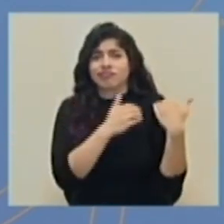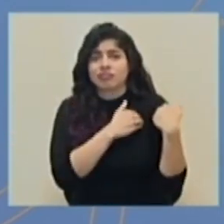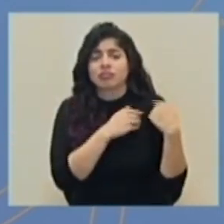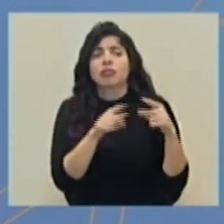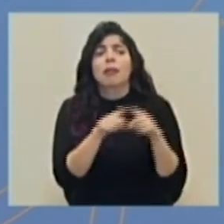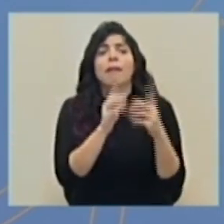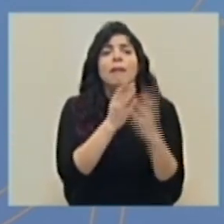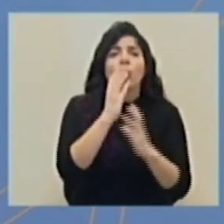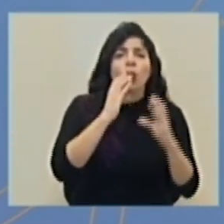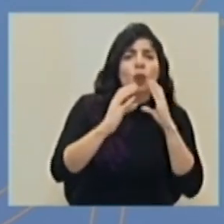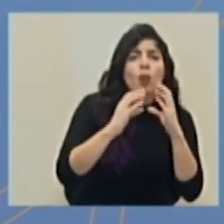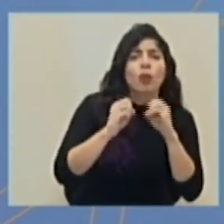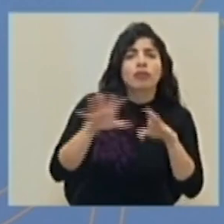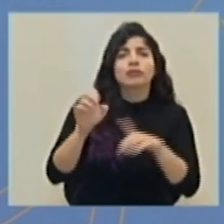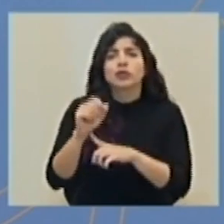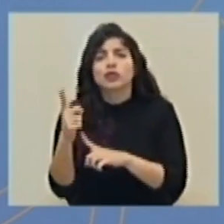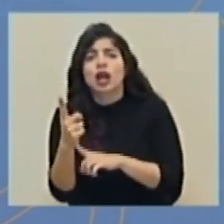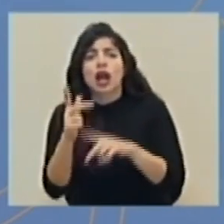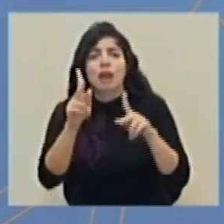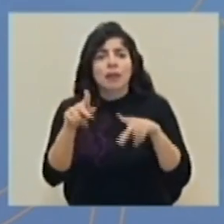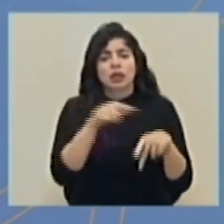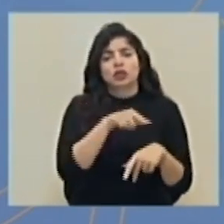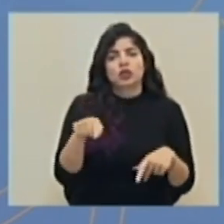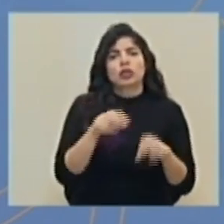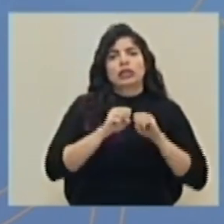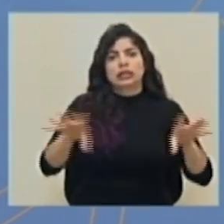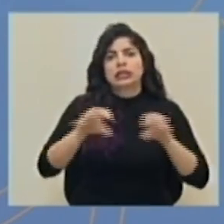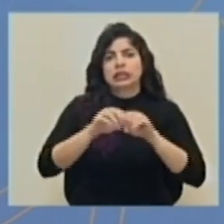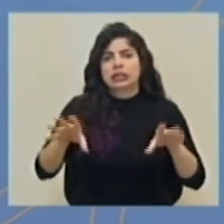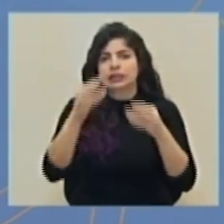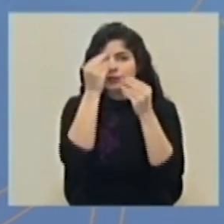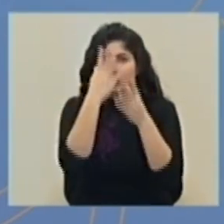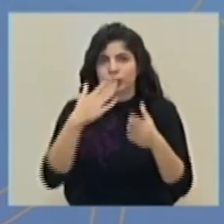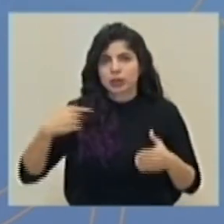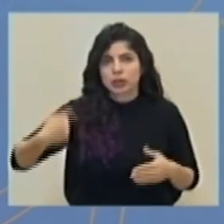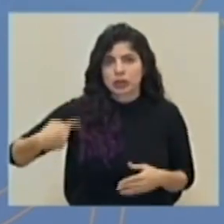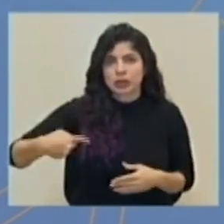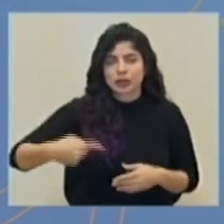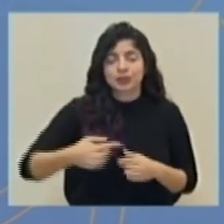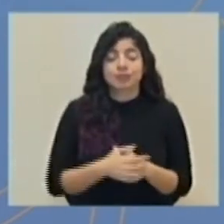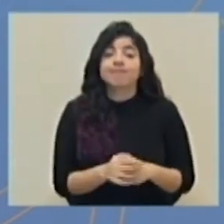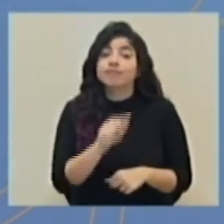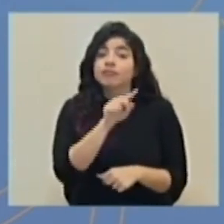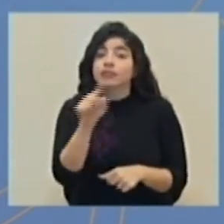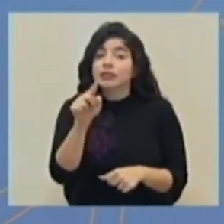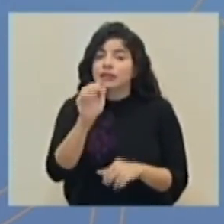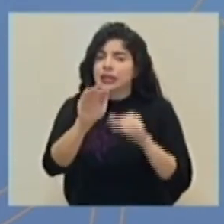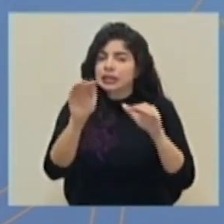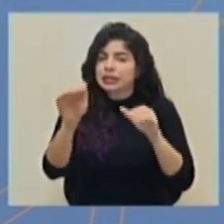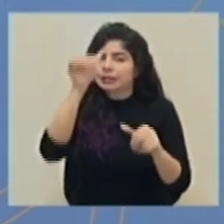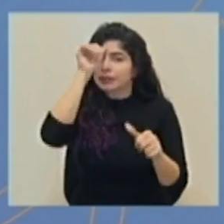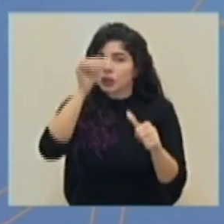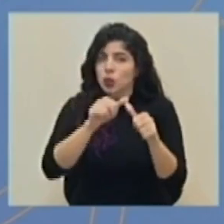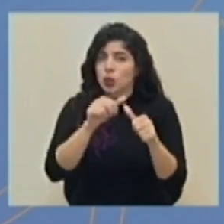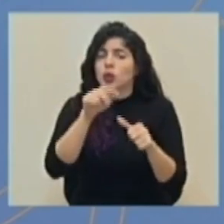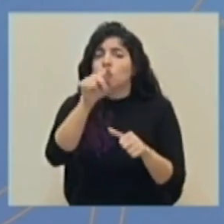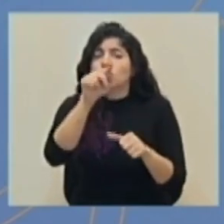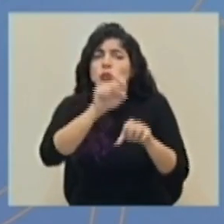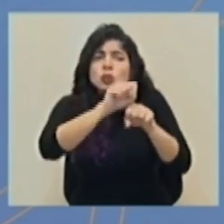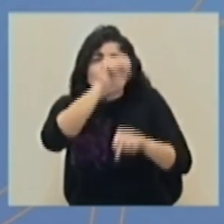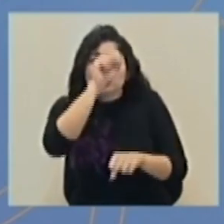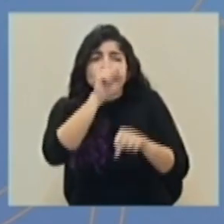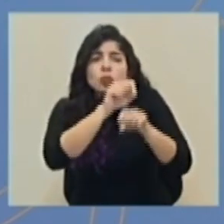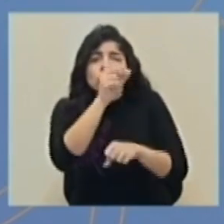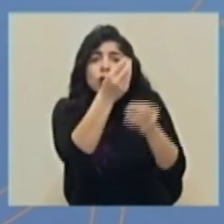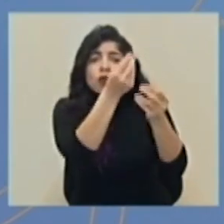comunicación, redes sociales y ciudadanía. Recordarles que consulten las fuentes